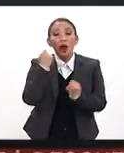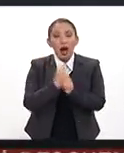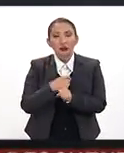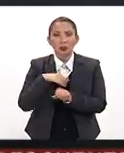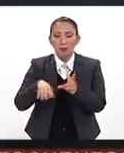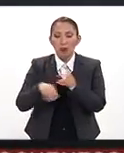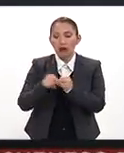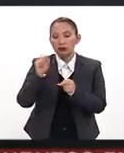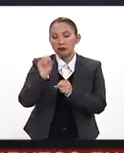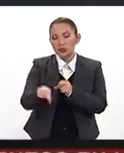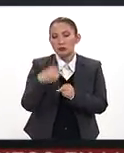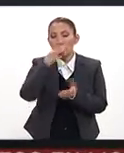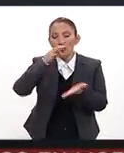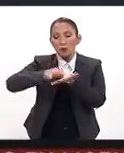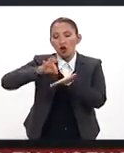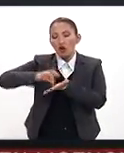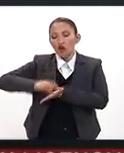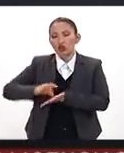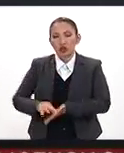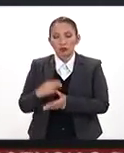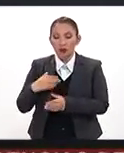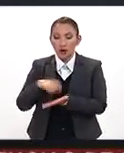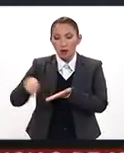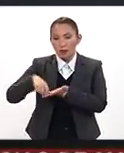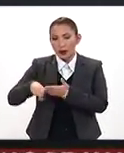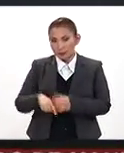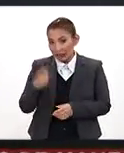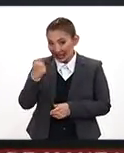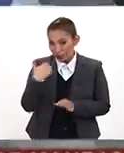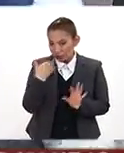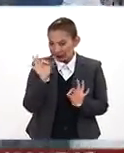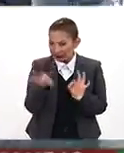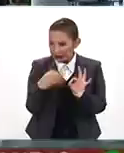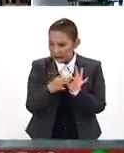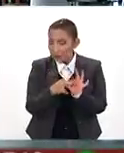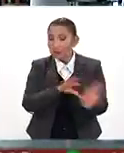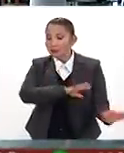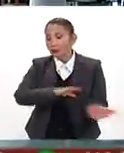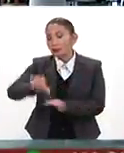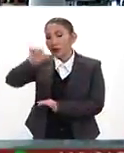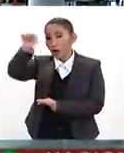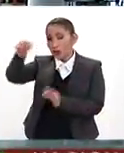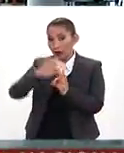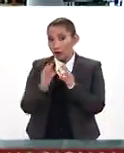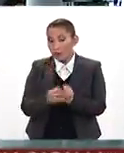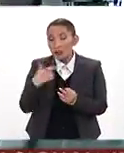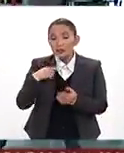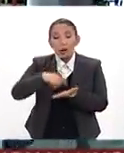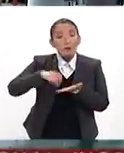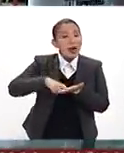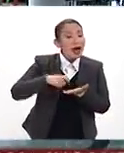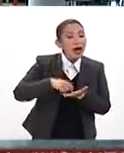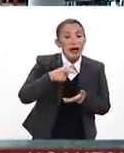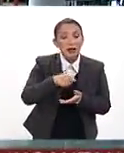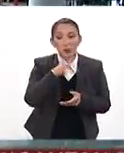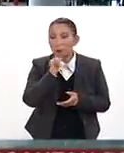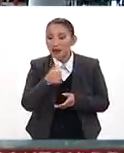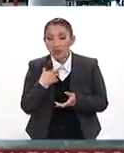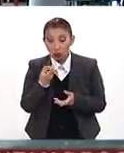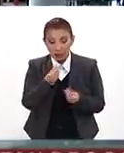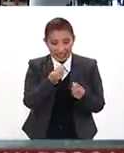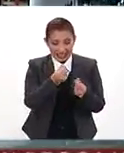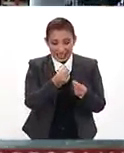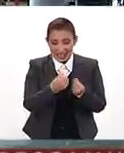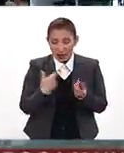hasta se compensa con la parte de los puntos que te dan por comprar, etc. Eso sería lo ideal. Lo otro es utilizarla para comprar cosas que no podríamos comprar en